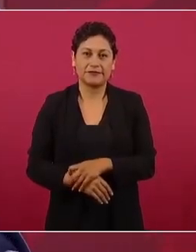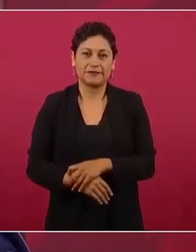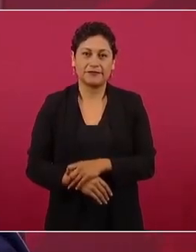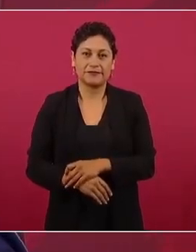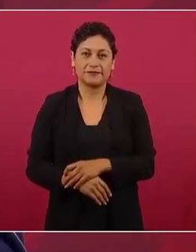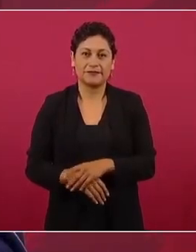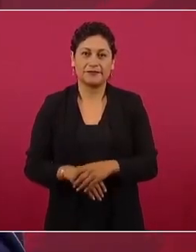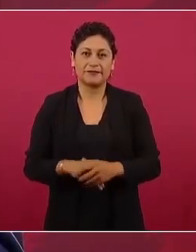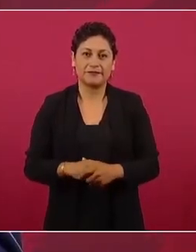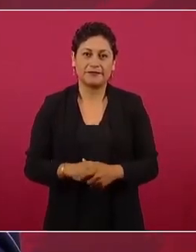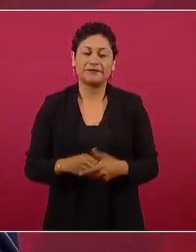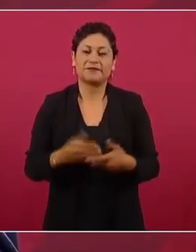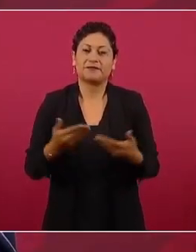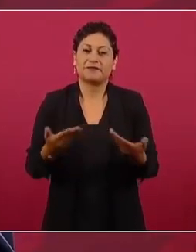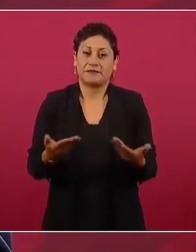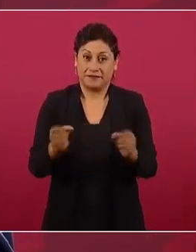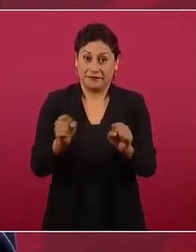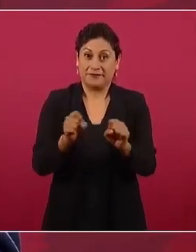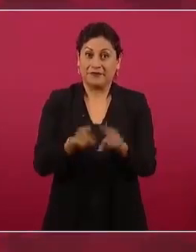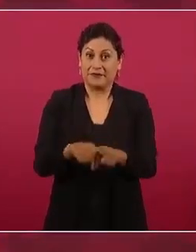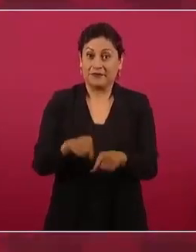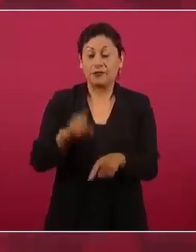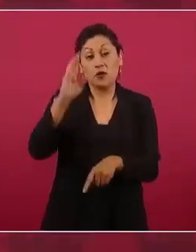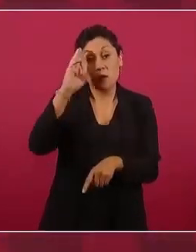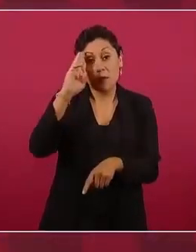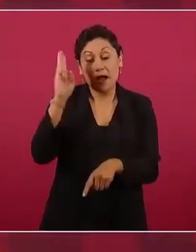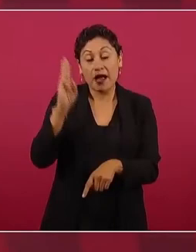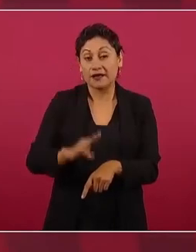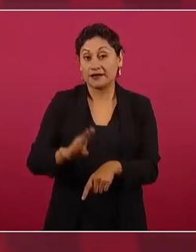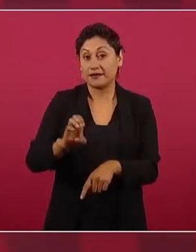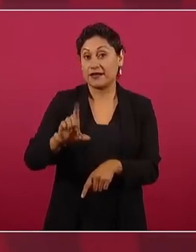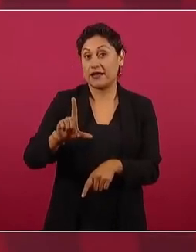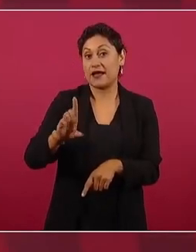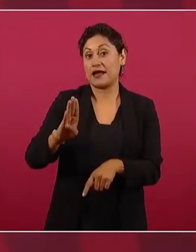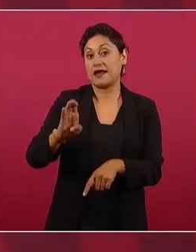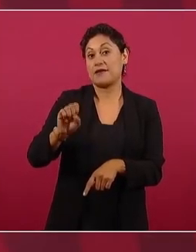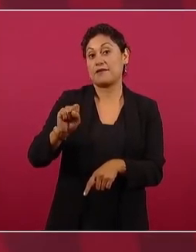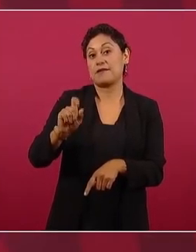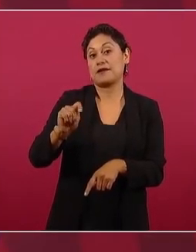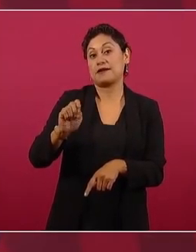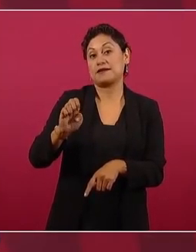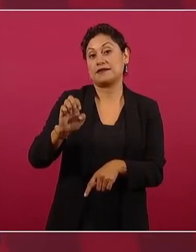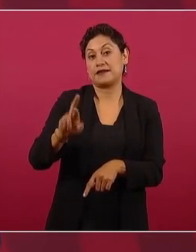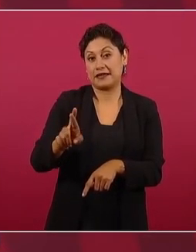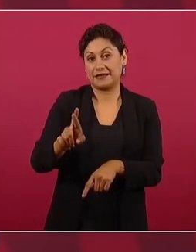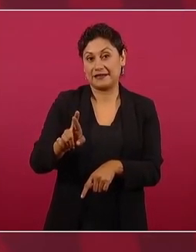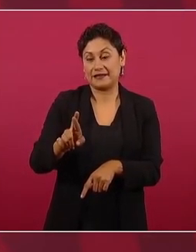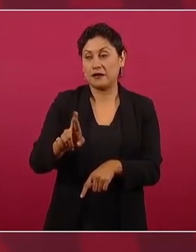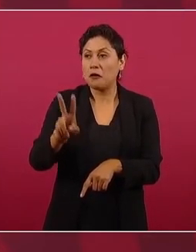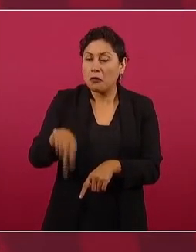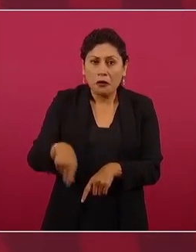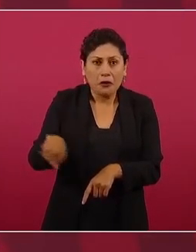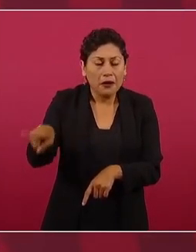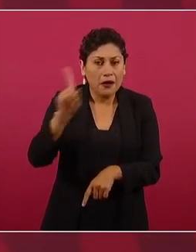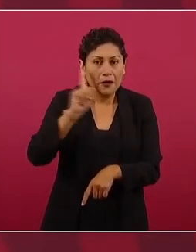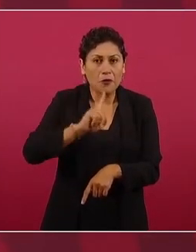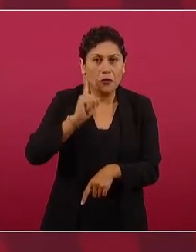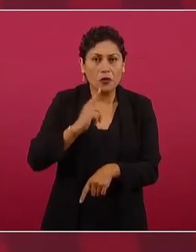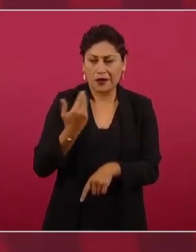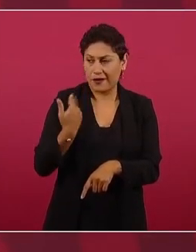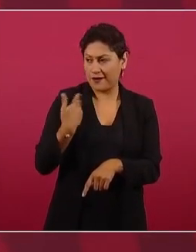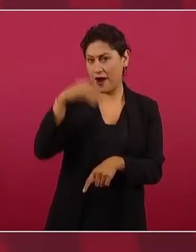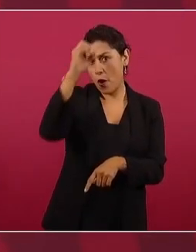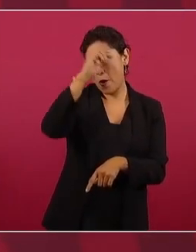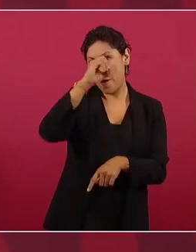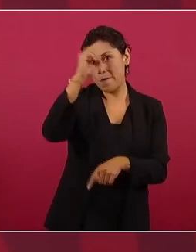llamadas a la maestra de Bester, que por cierto ahora dio su opinión sobre